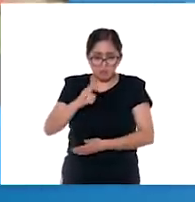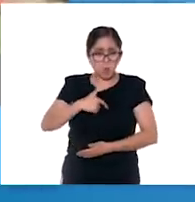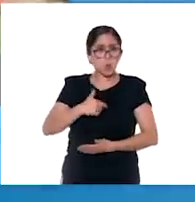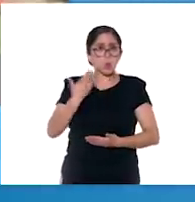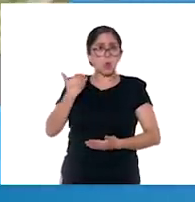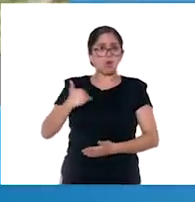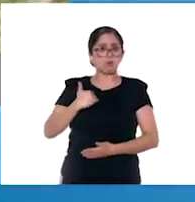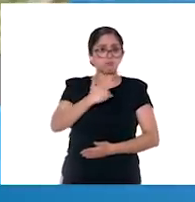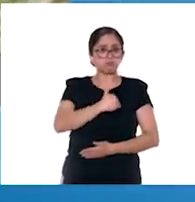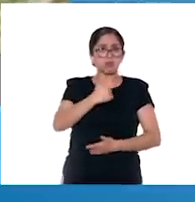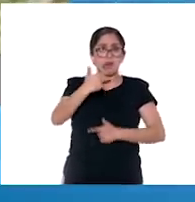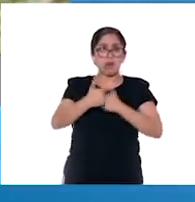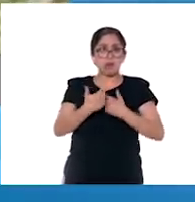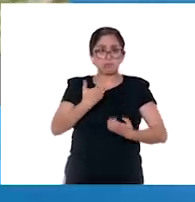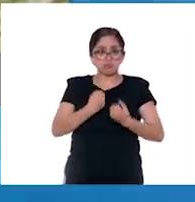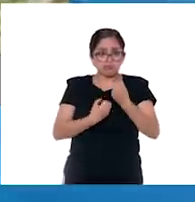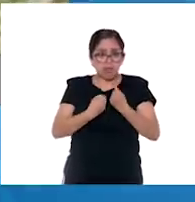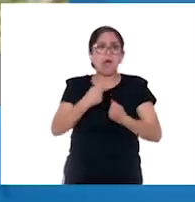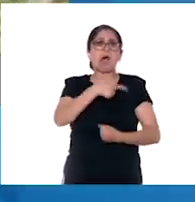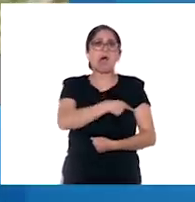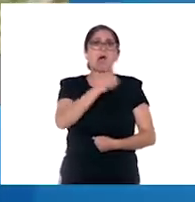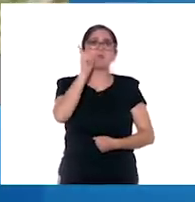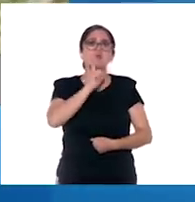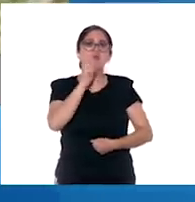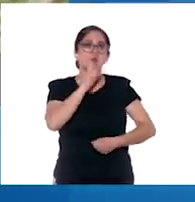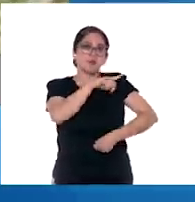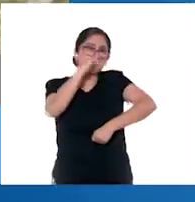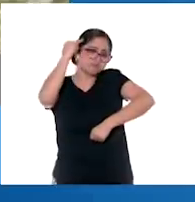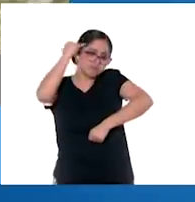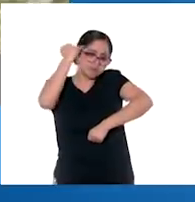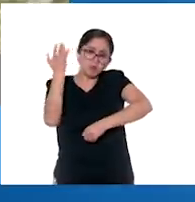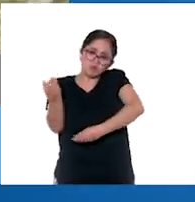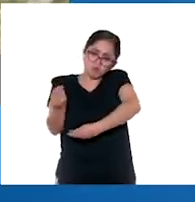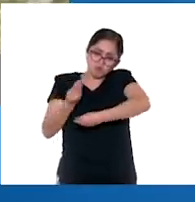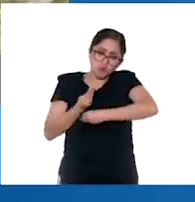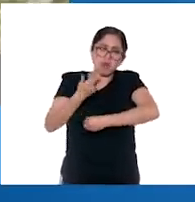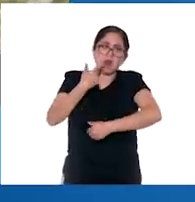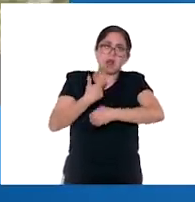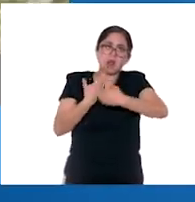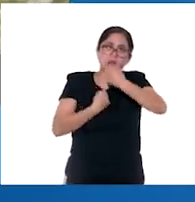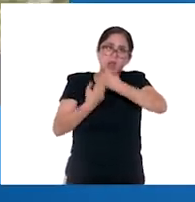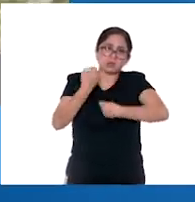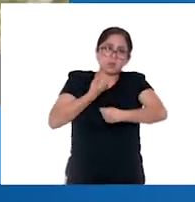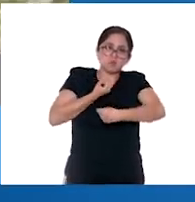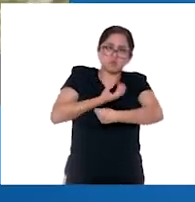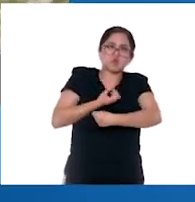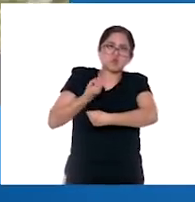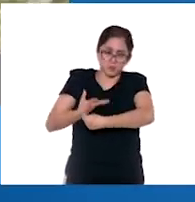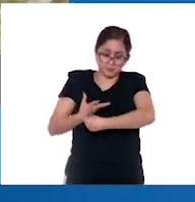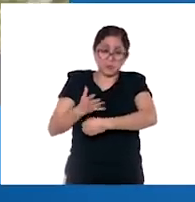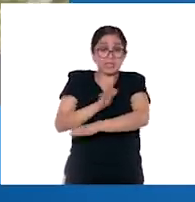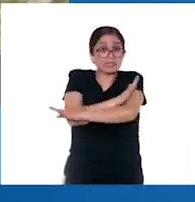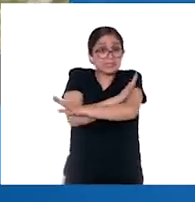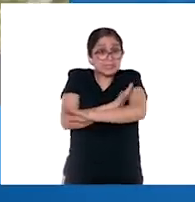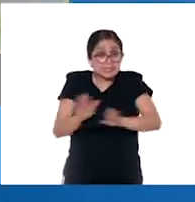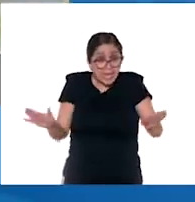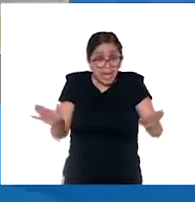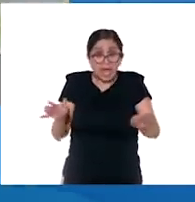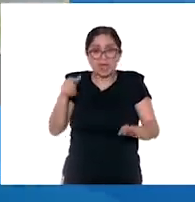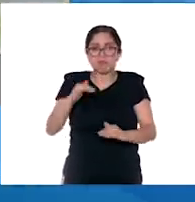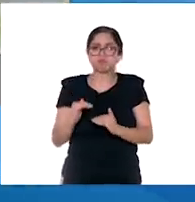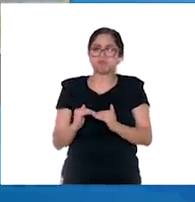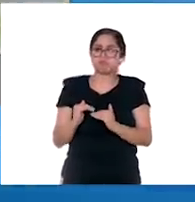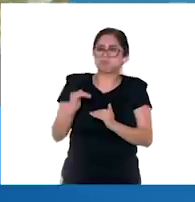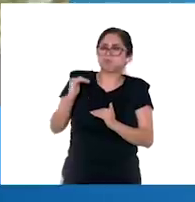importante. Tenemos noticia que muchas de ellas obtuvieron la libertad porque los hombres, los hijos o las